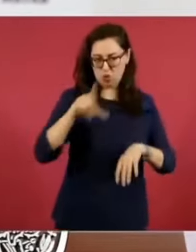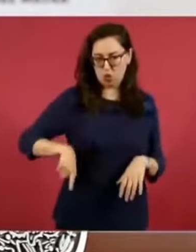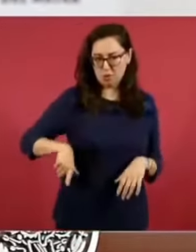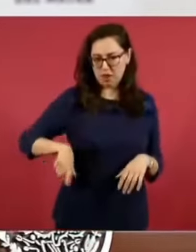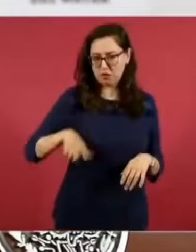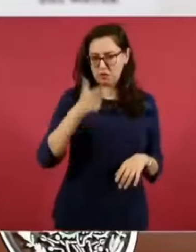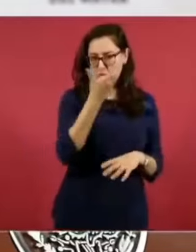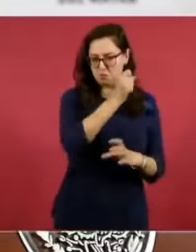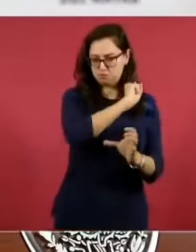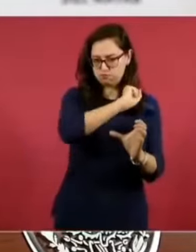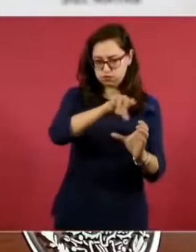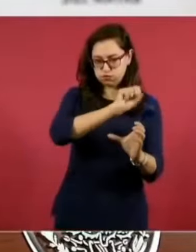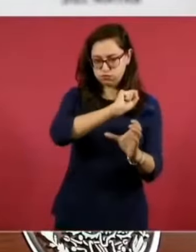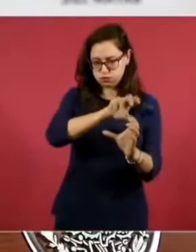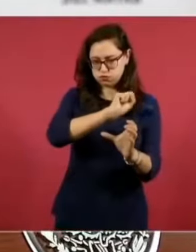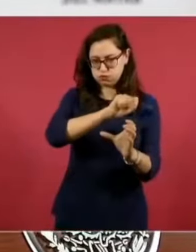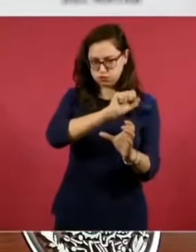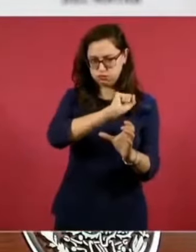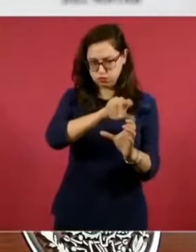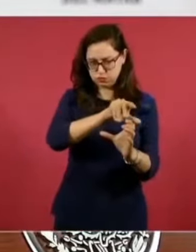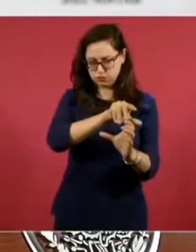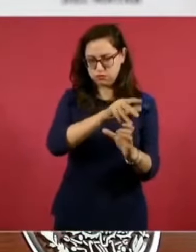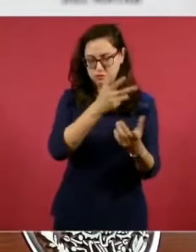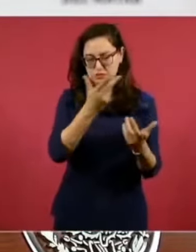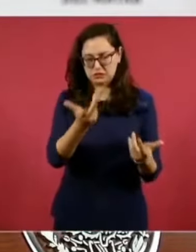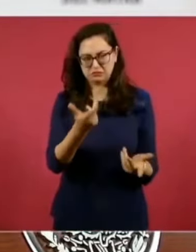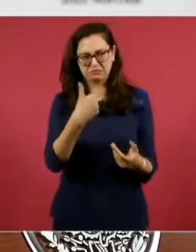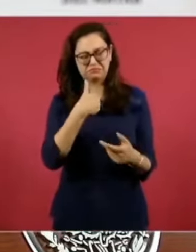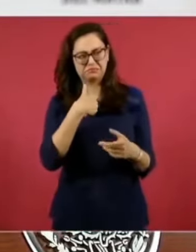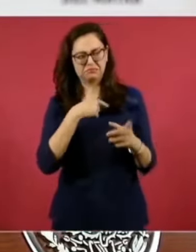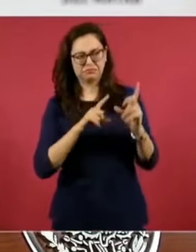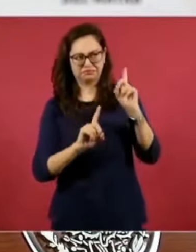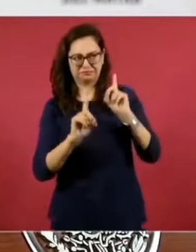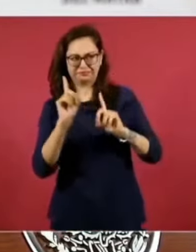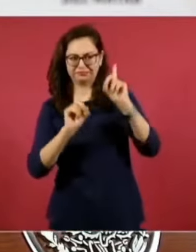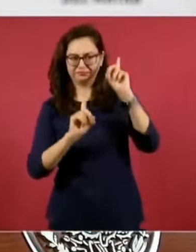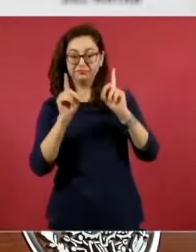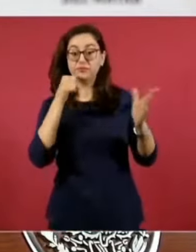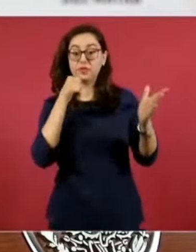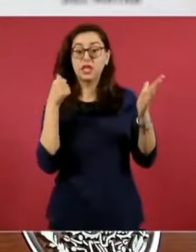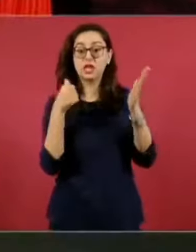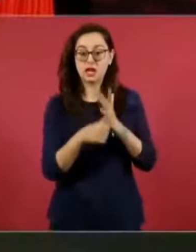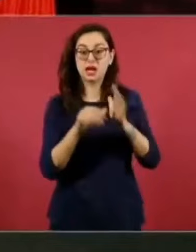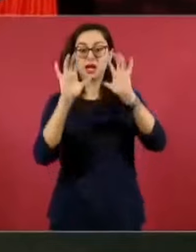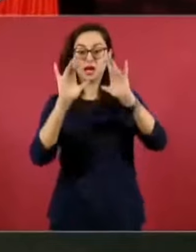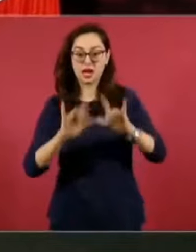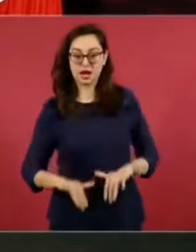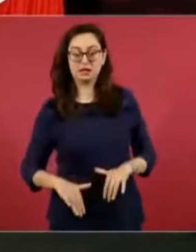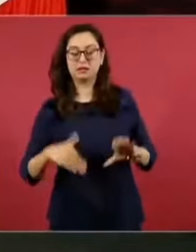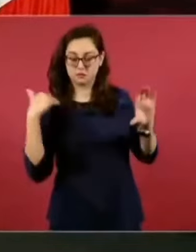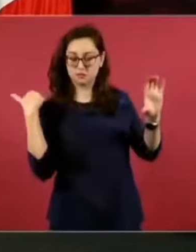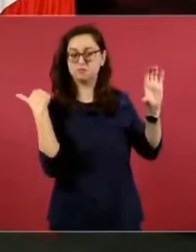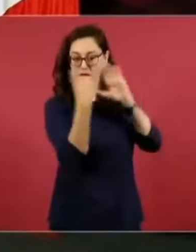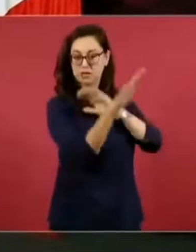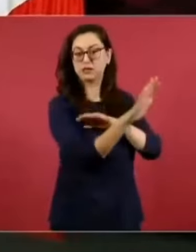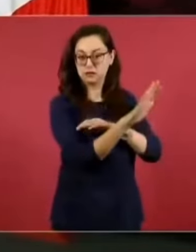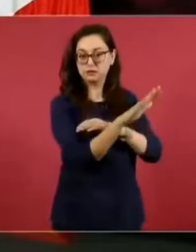presidente Biden, sí, ya la enviamos.